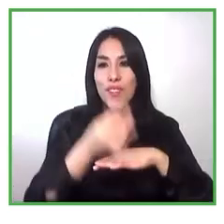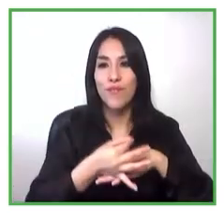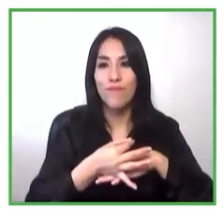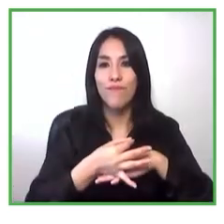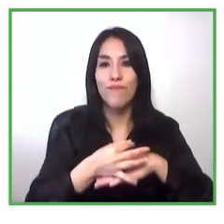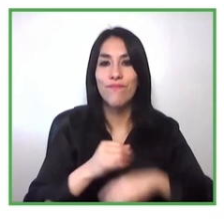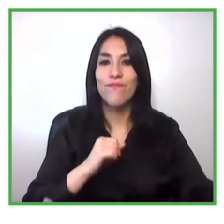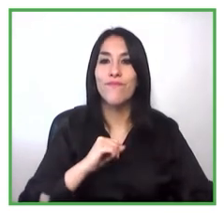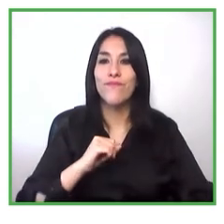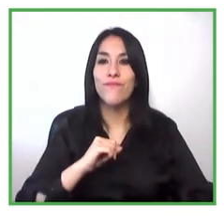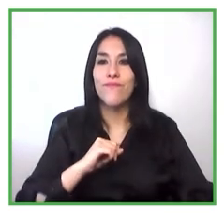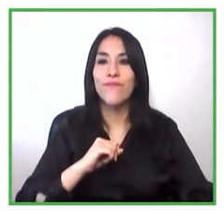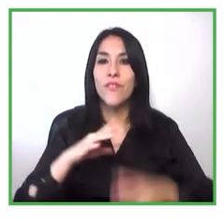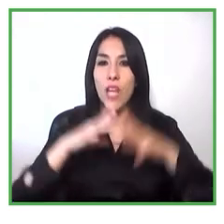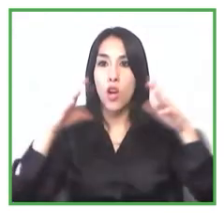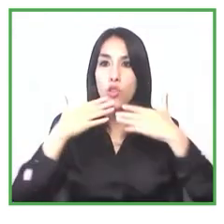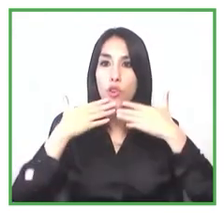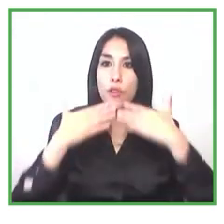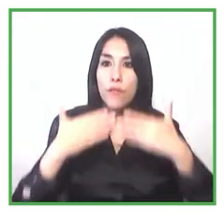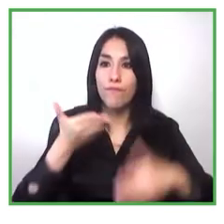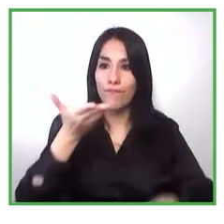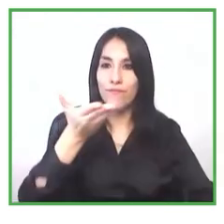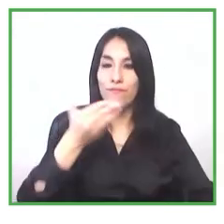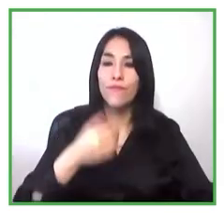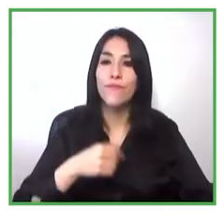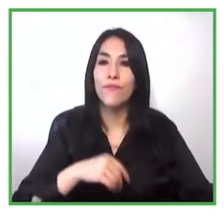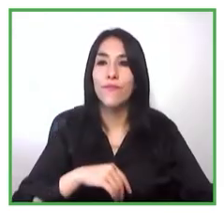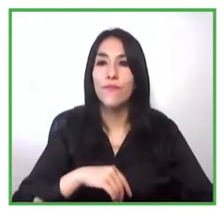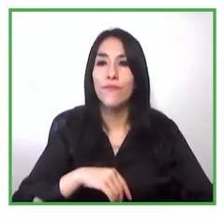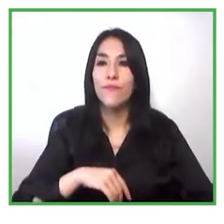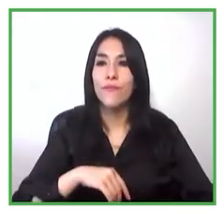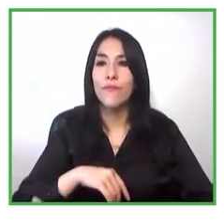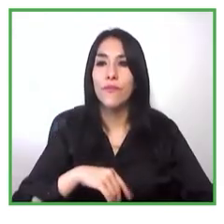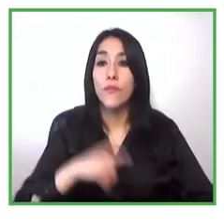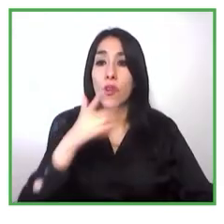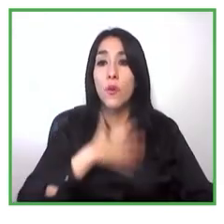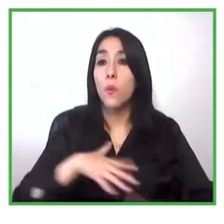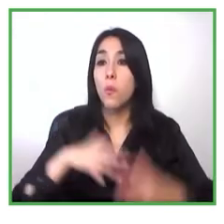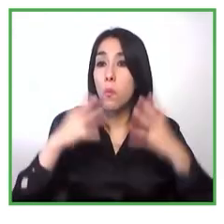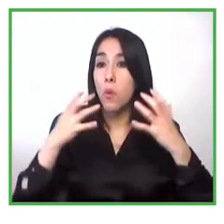y los dejo con lo que continúa el evento muchas gracias gracias gracias Gracias por